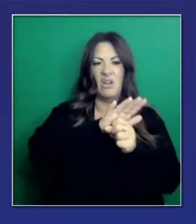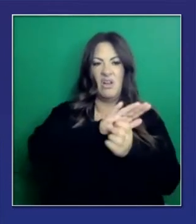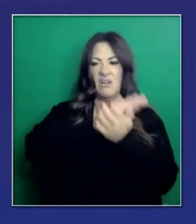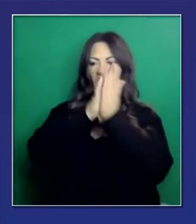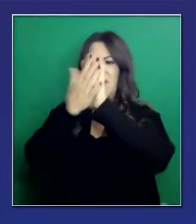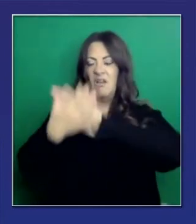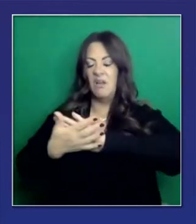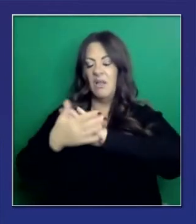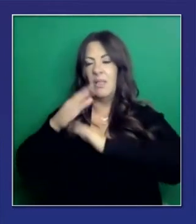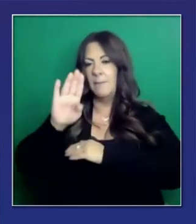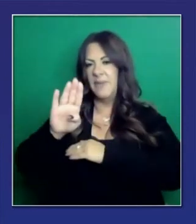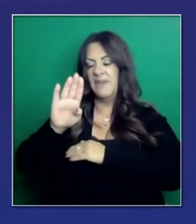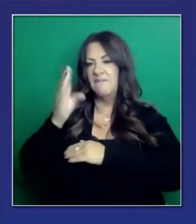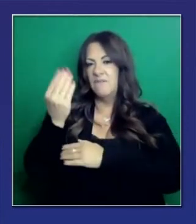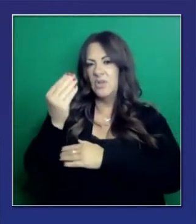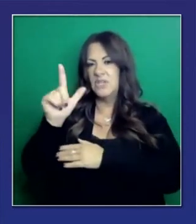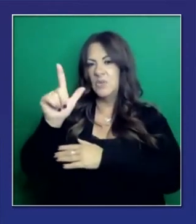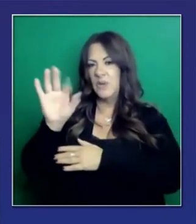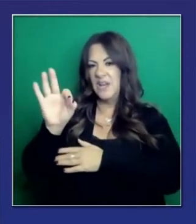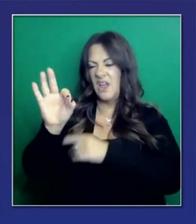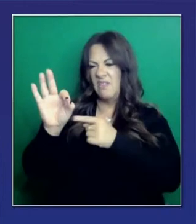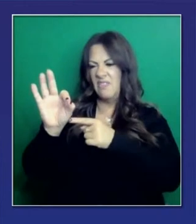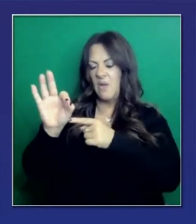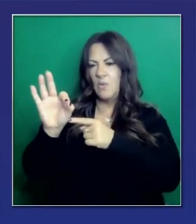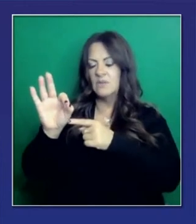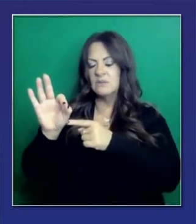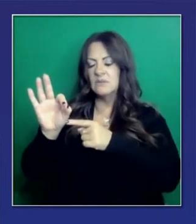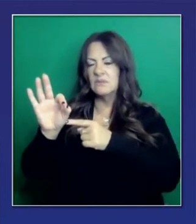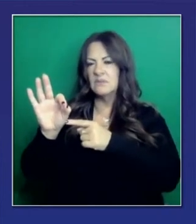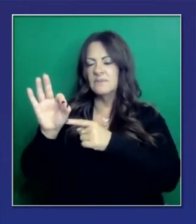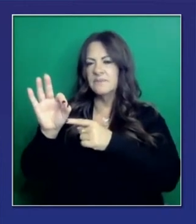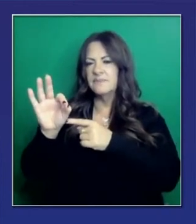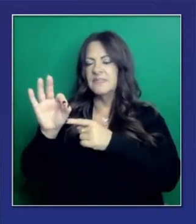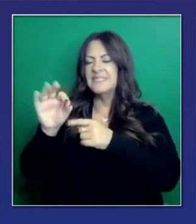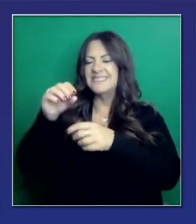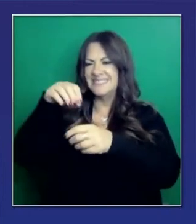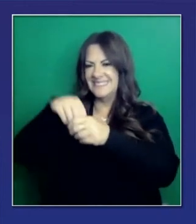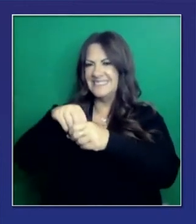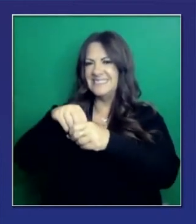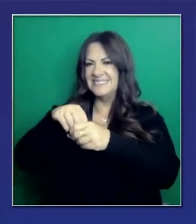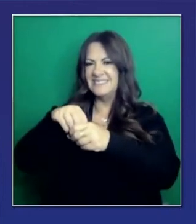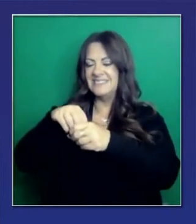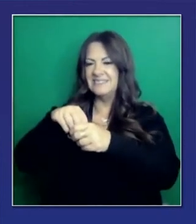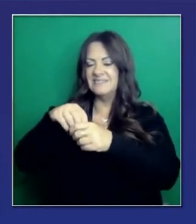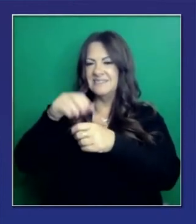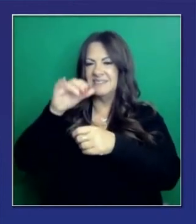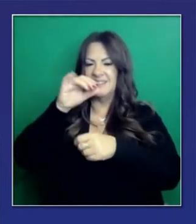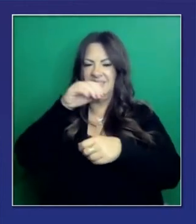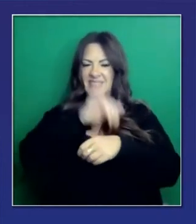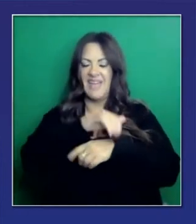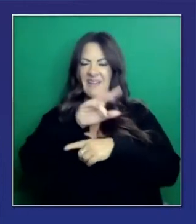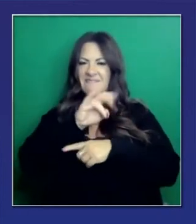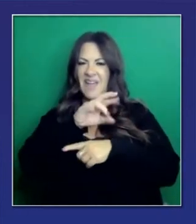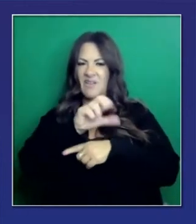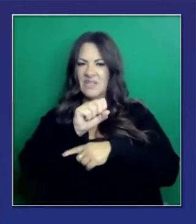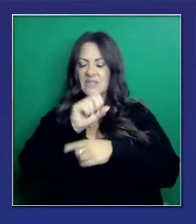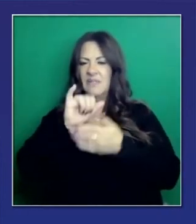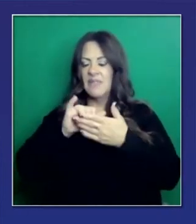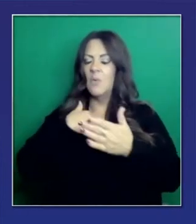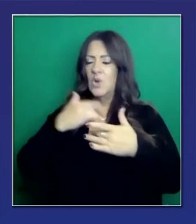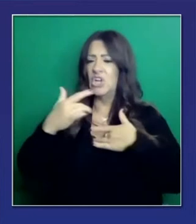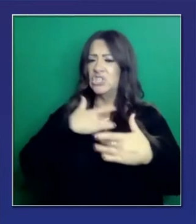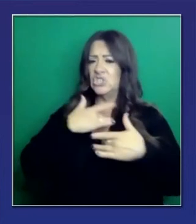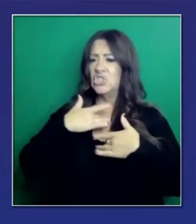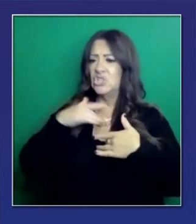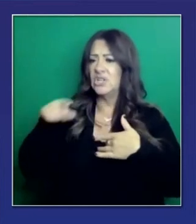que el B1429, que la mutación también está en la región binding, quiere decir que esto